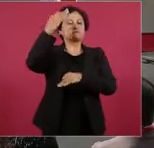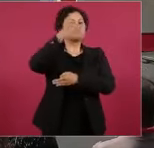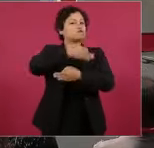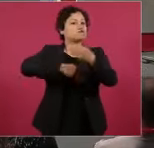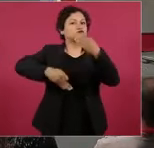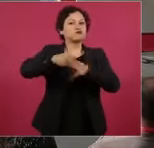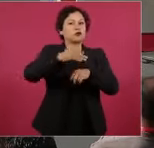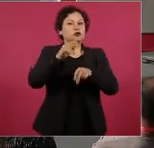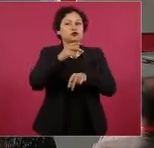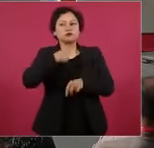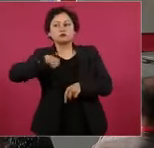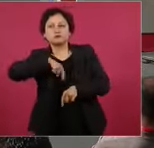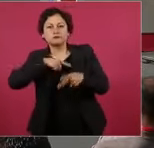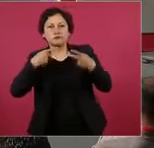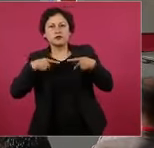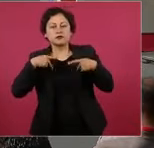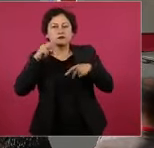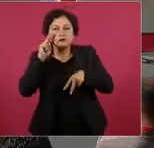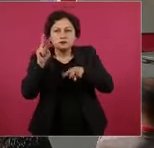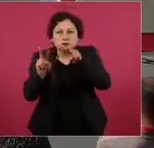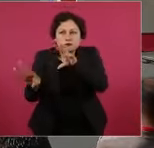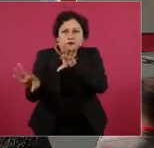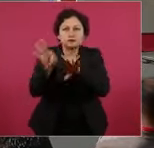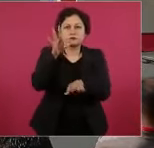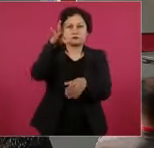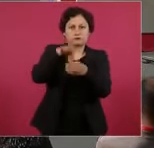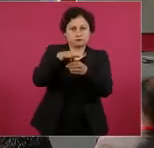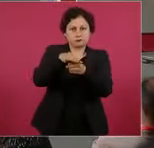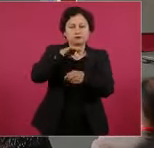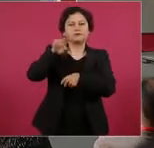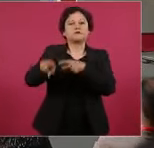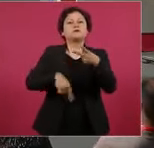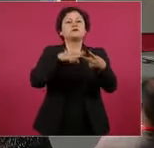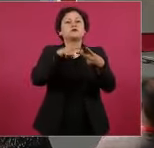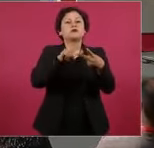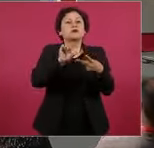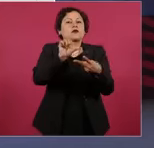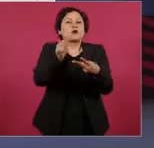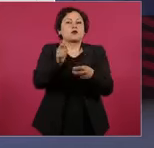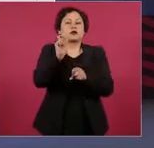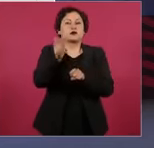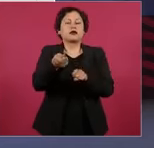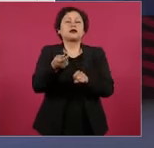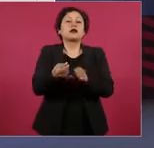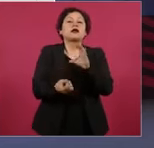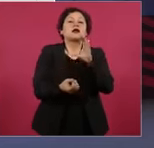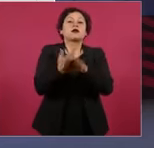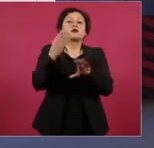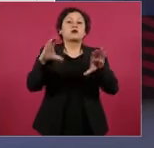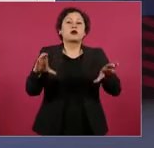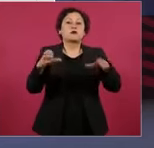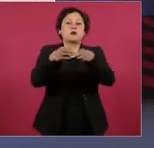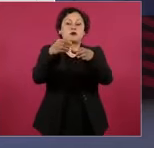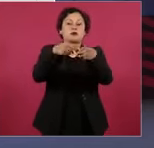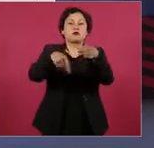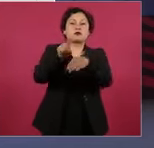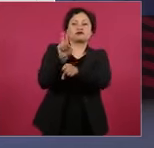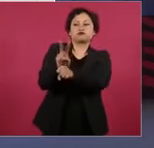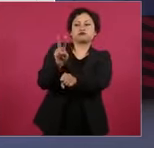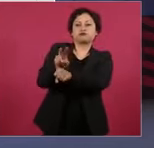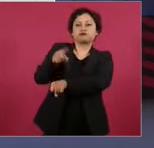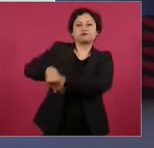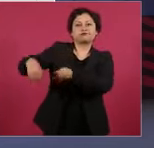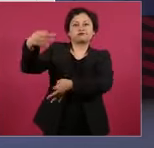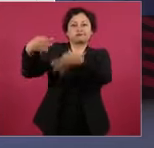Número dos, la creación de un órgano que vigile la actuación de los juzgadores. Número tres,